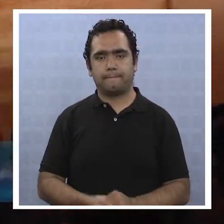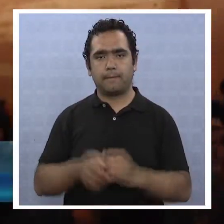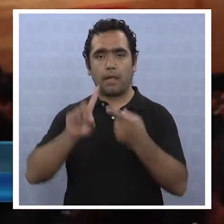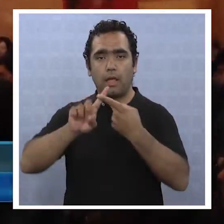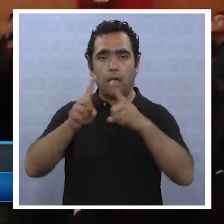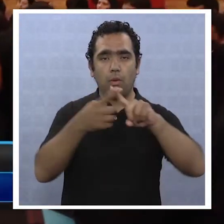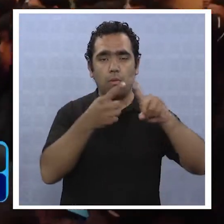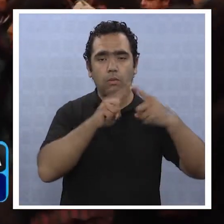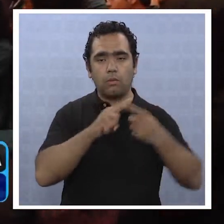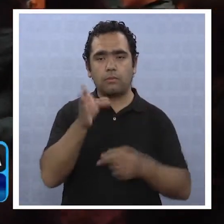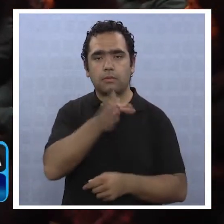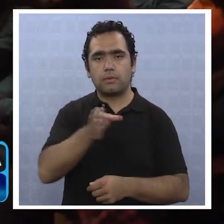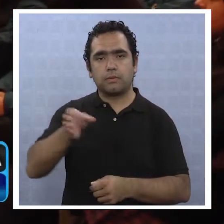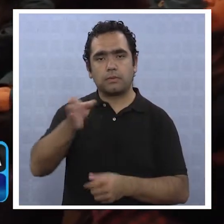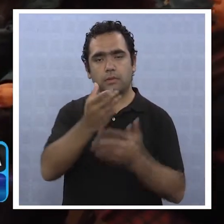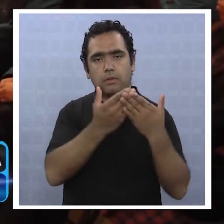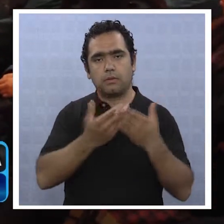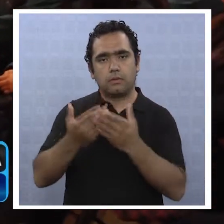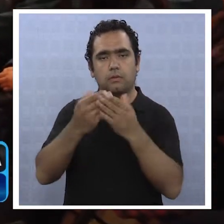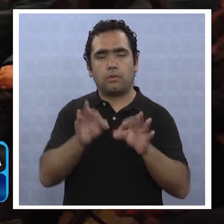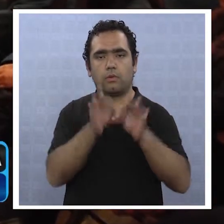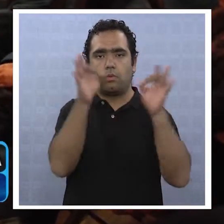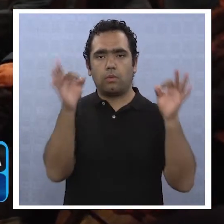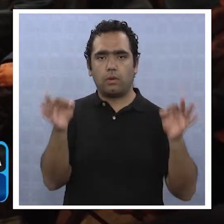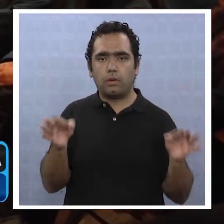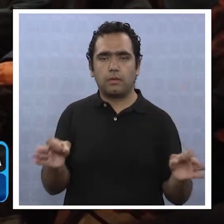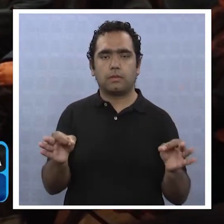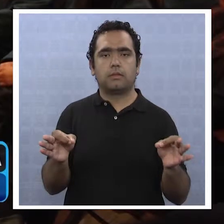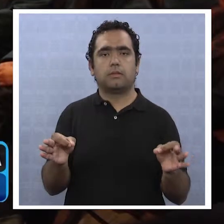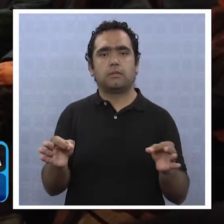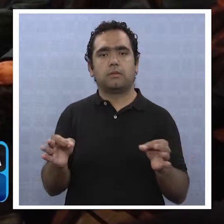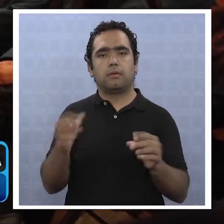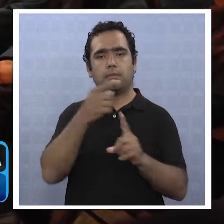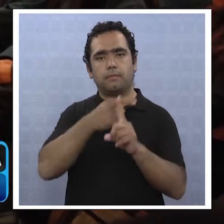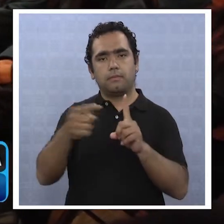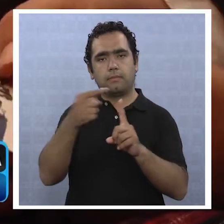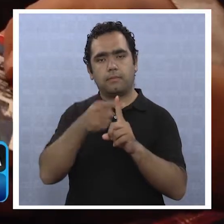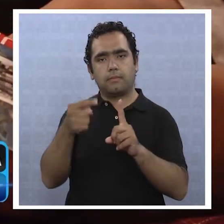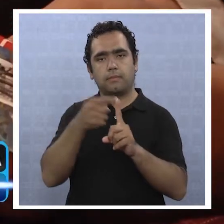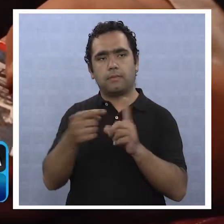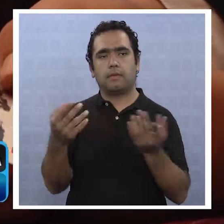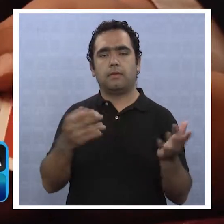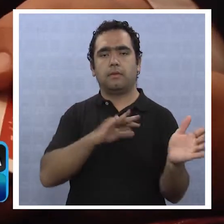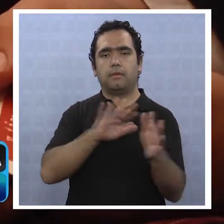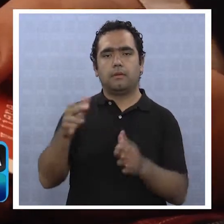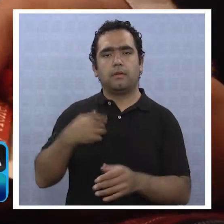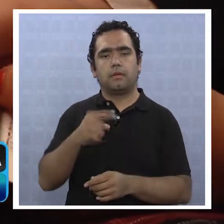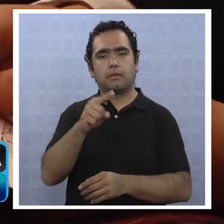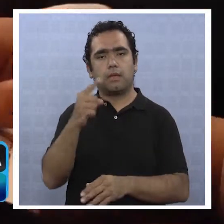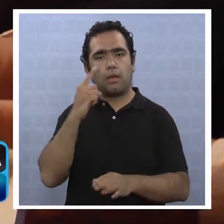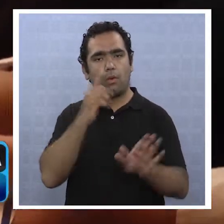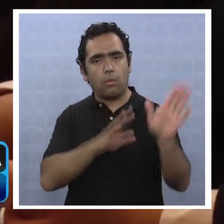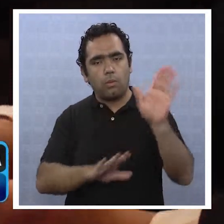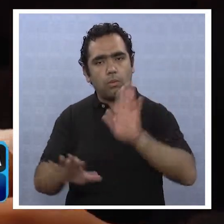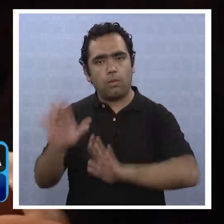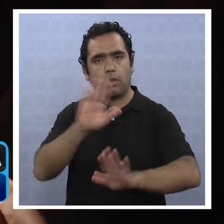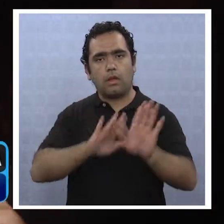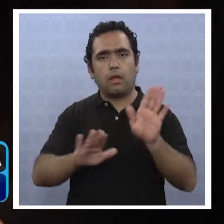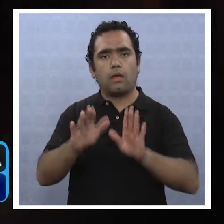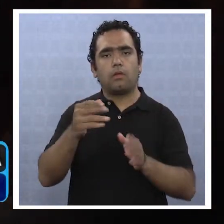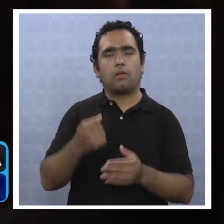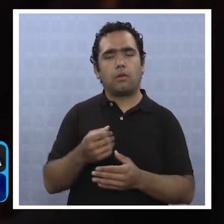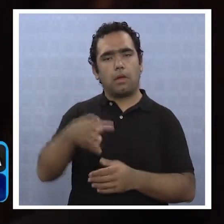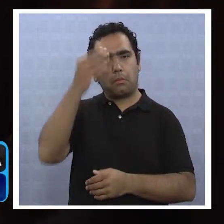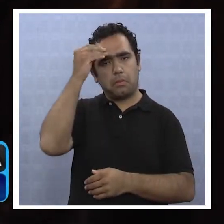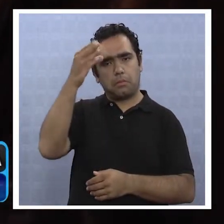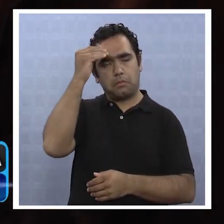Un encuentro con estudiantes de educación media de la ciudad sostuvieron profesionales vinculados a la difusión, prevención y defensa